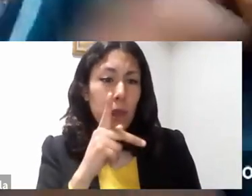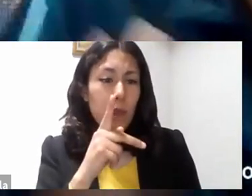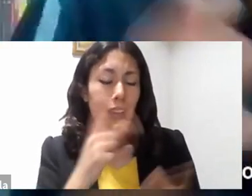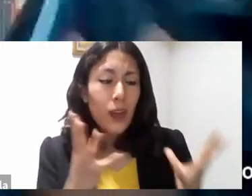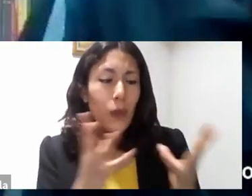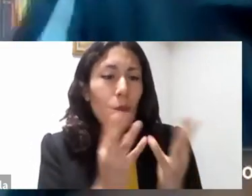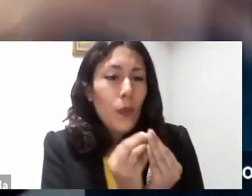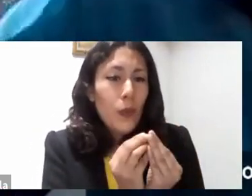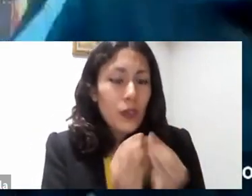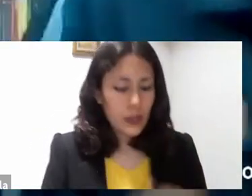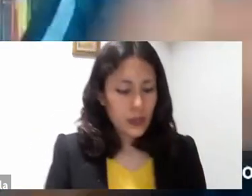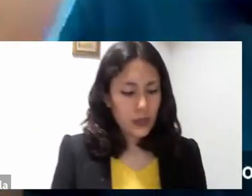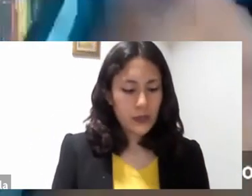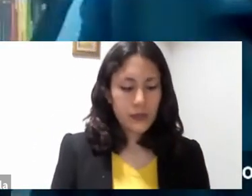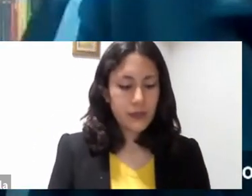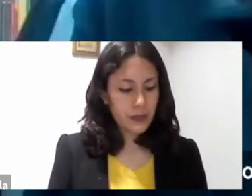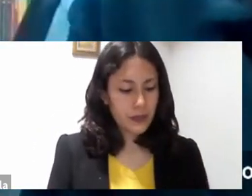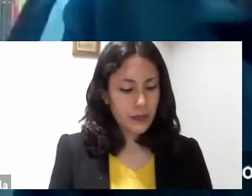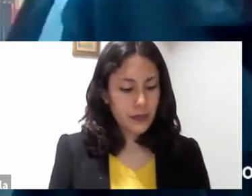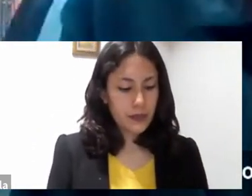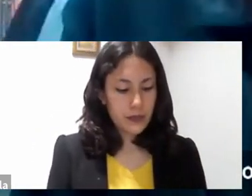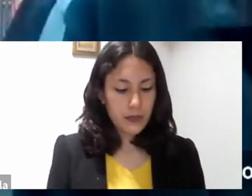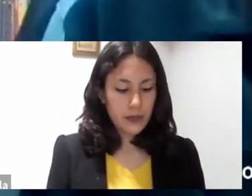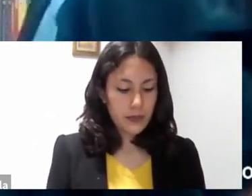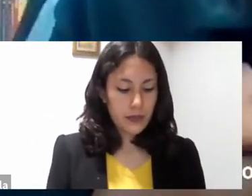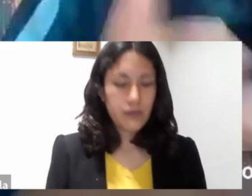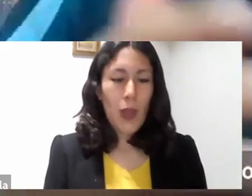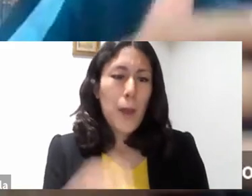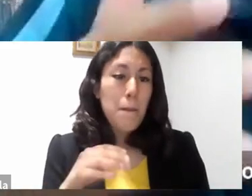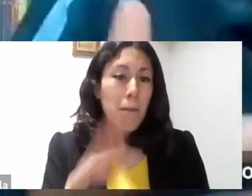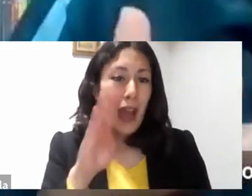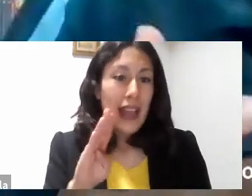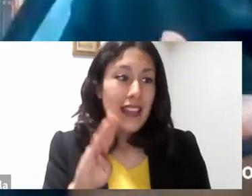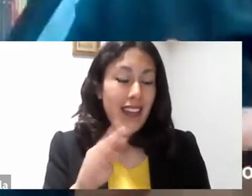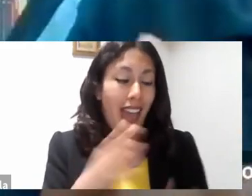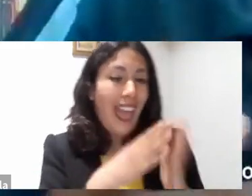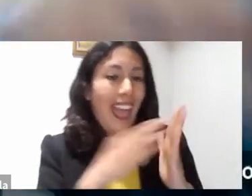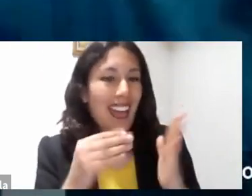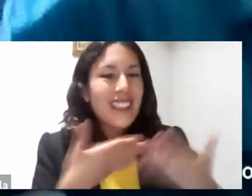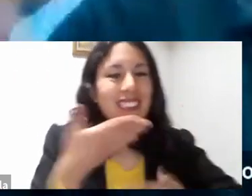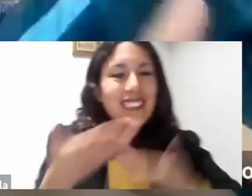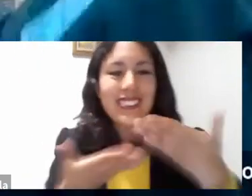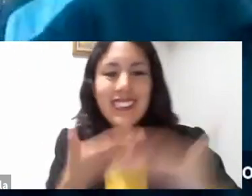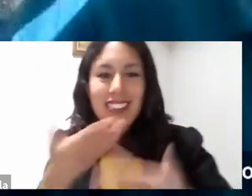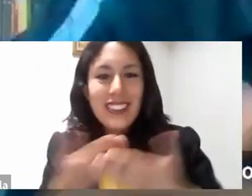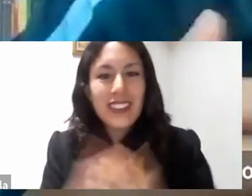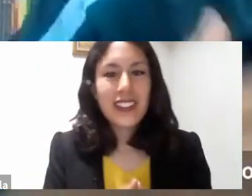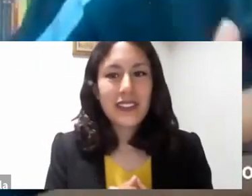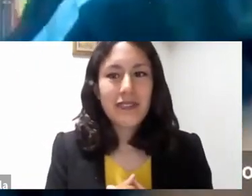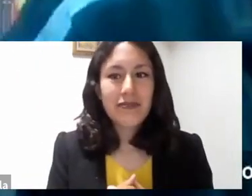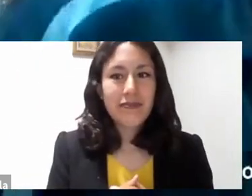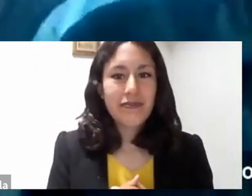y que se contagia, ¿verdad? De alegría por eso que ve y que quiere seguramente salir, ¿verdad? Y contarlo,